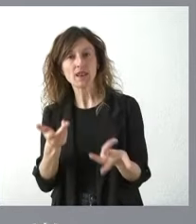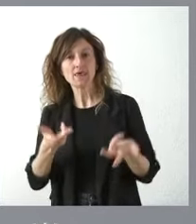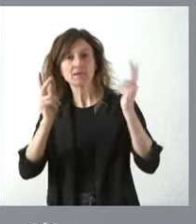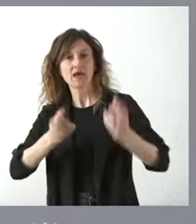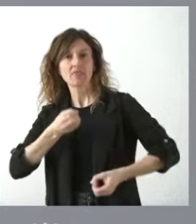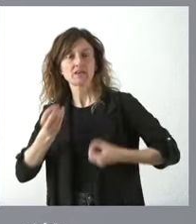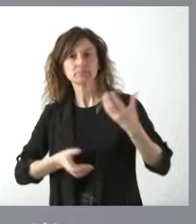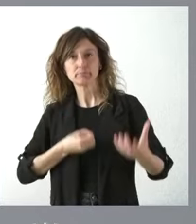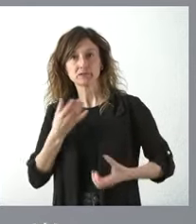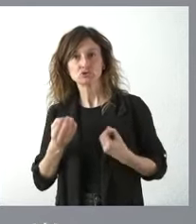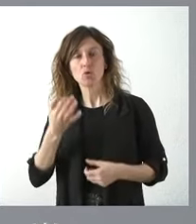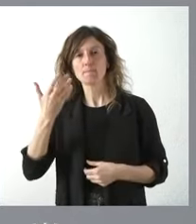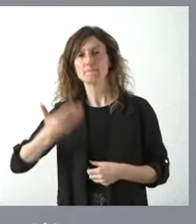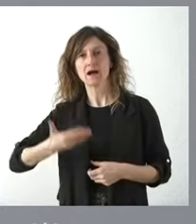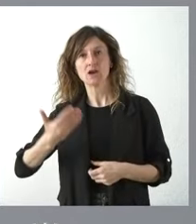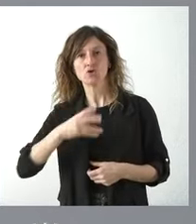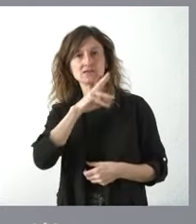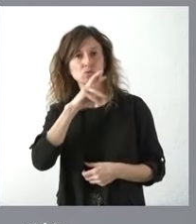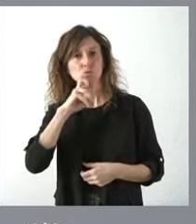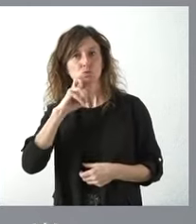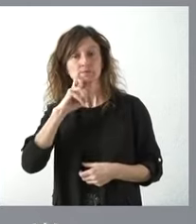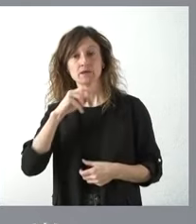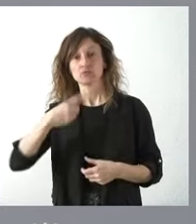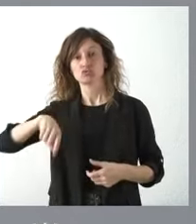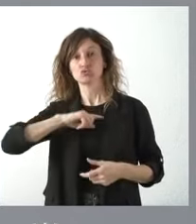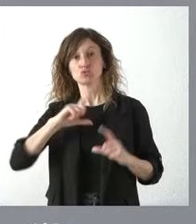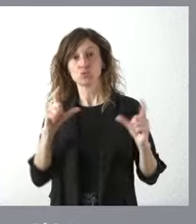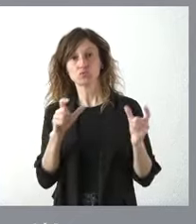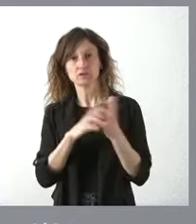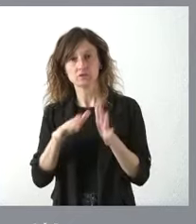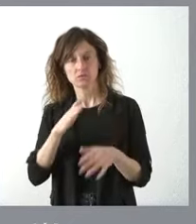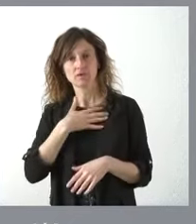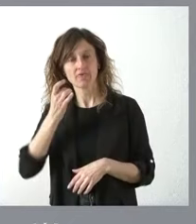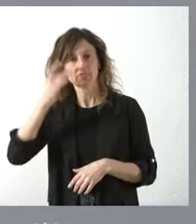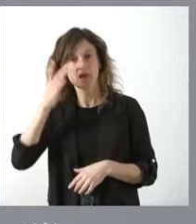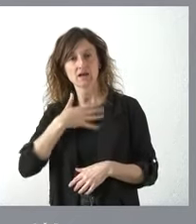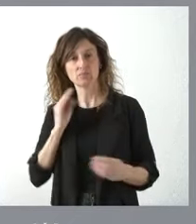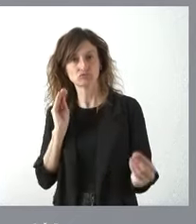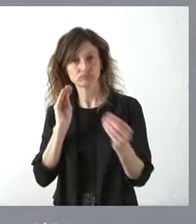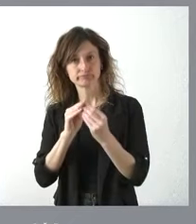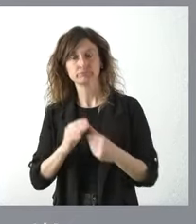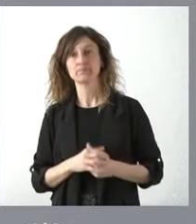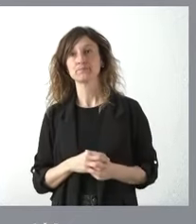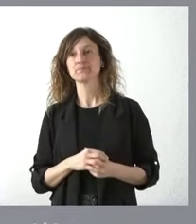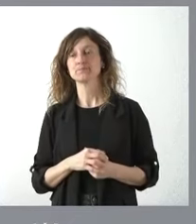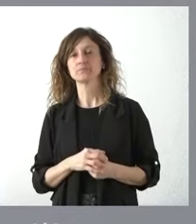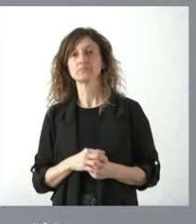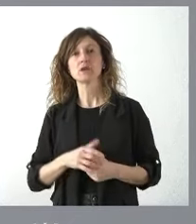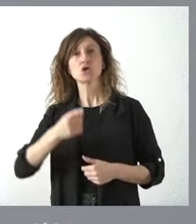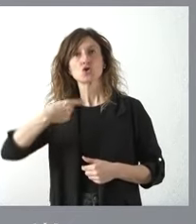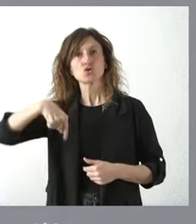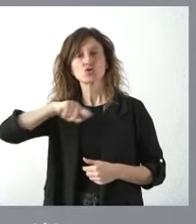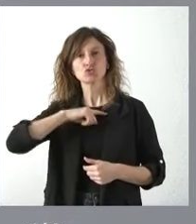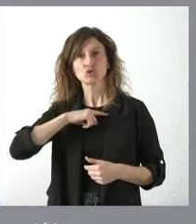expresión tienen que ser valores que garanticemos y nosotros de la Junta de Castilla estamos muy por la idea de que se garanticen. Nosotros no estamos dispuestos a hacer